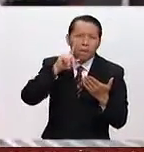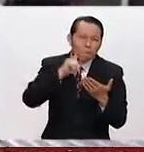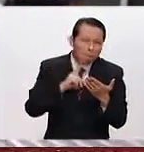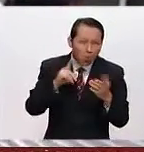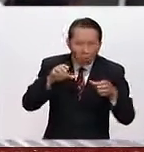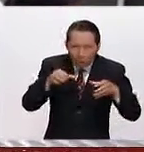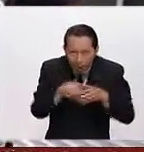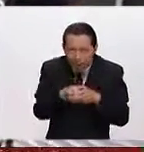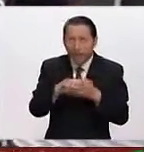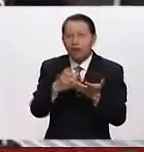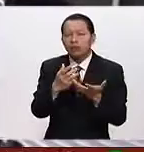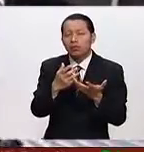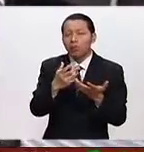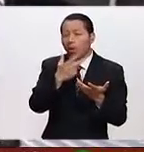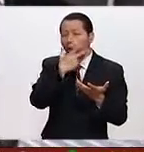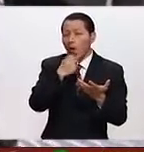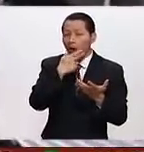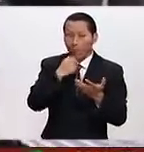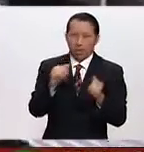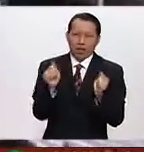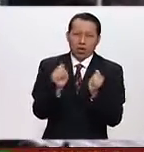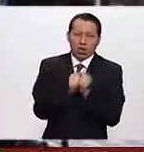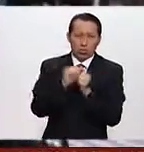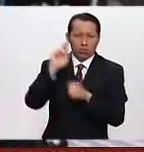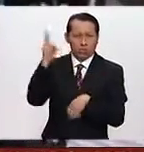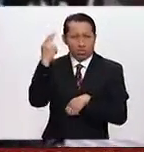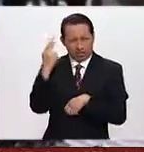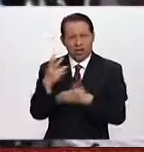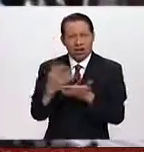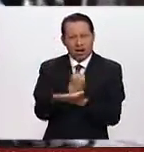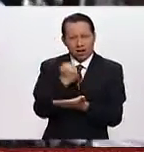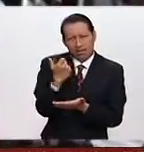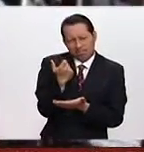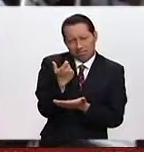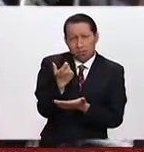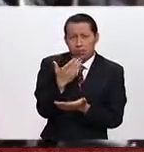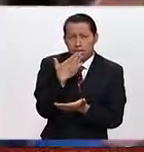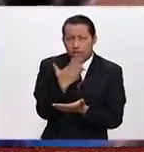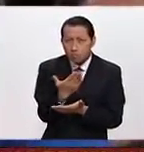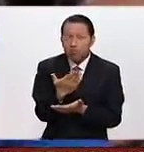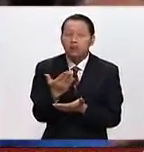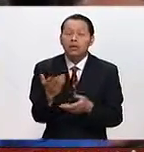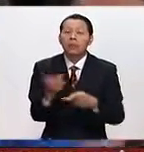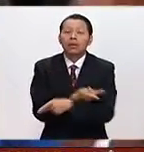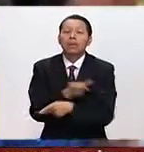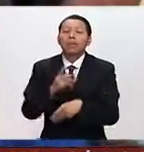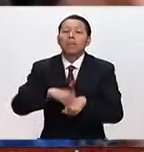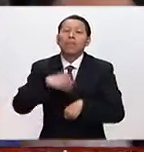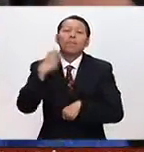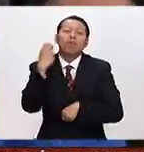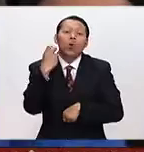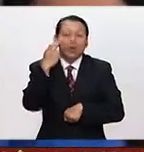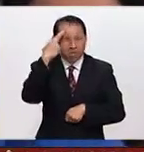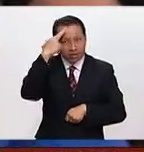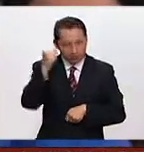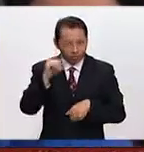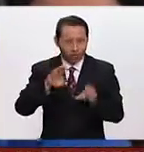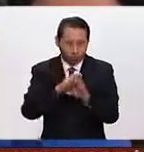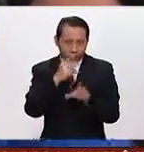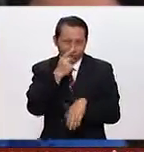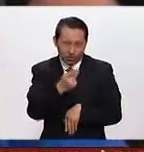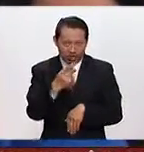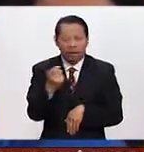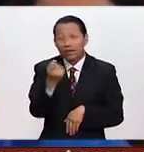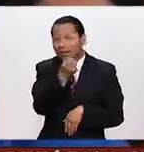personas educadas que tienen más ingresos, esa coalición no se está conformando. Por eso es la razón que, como te digo, los